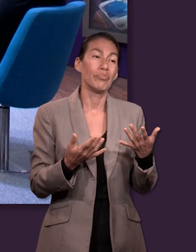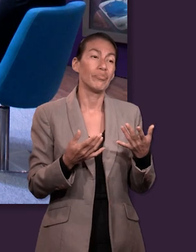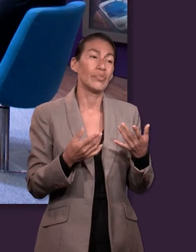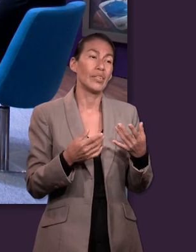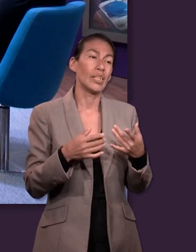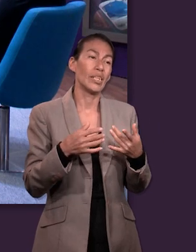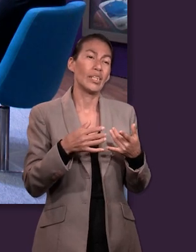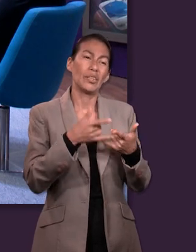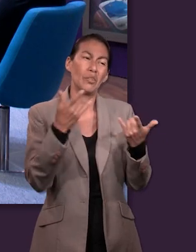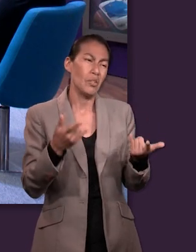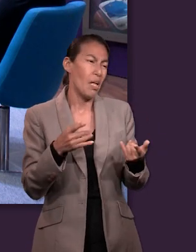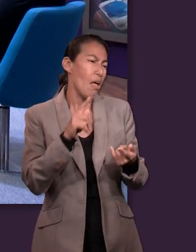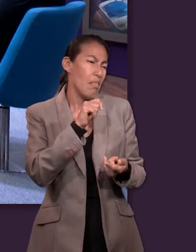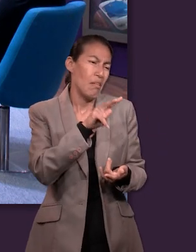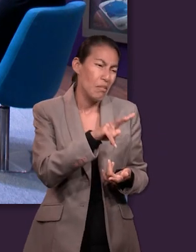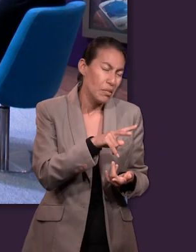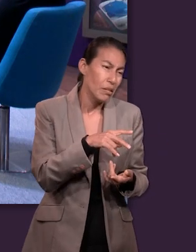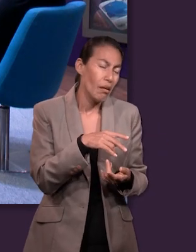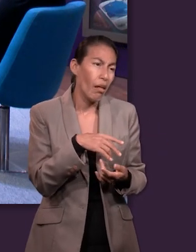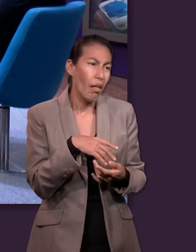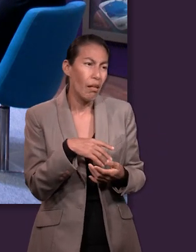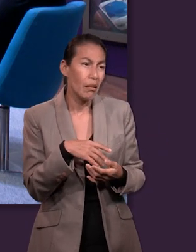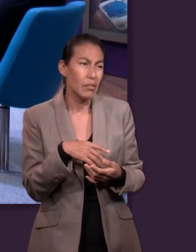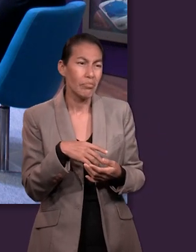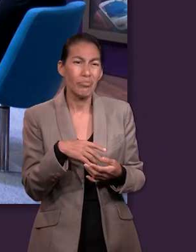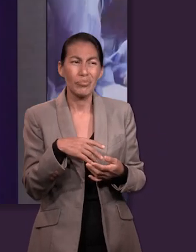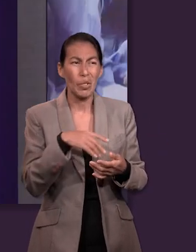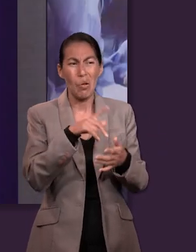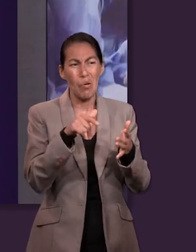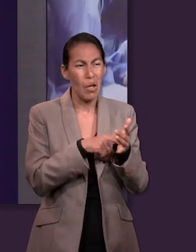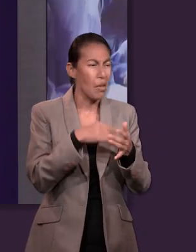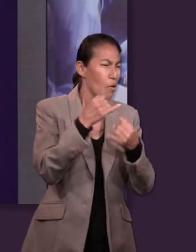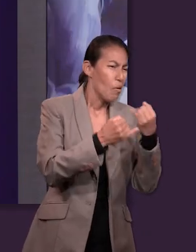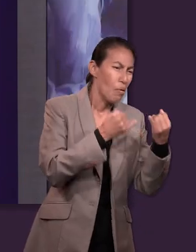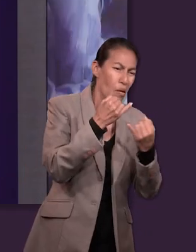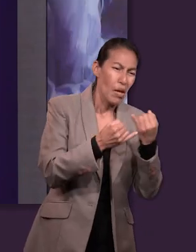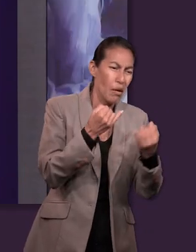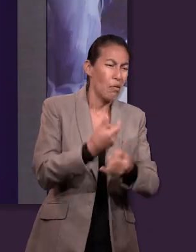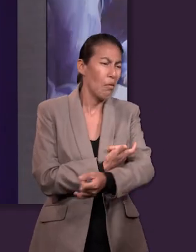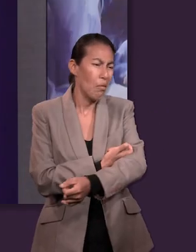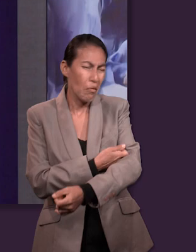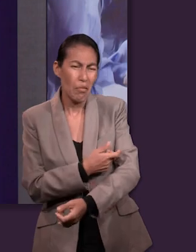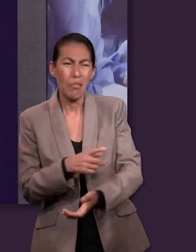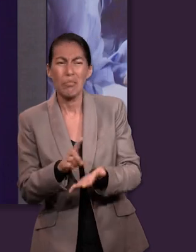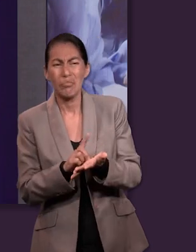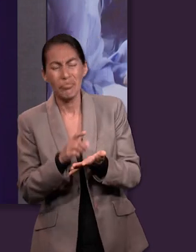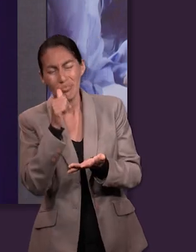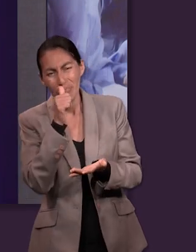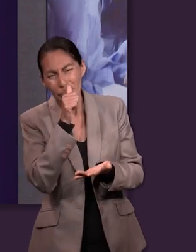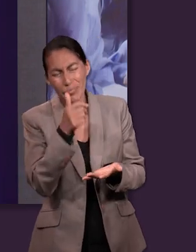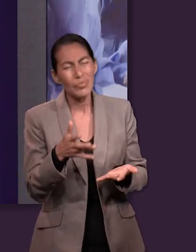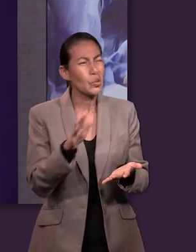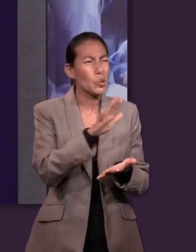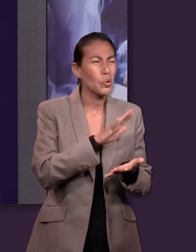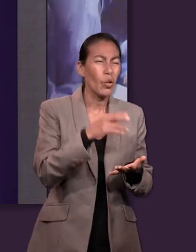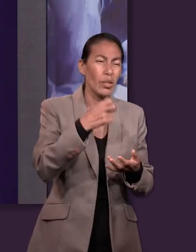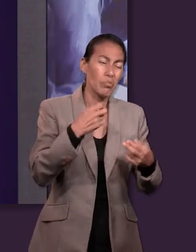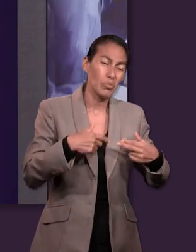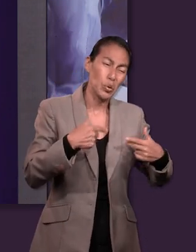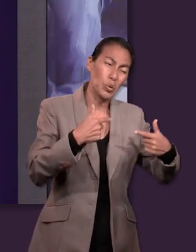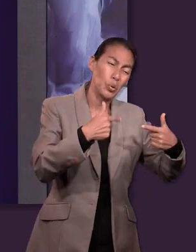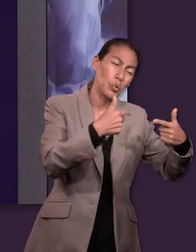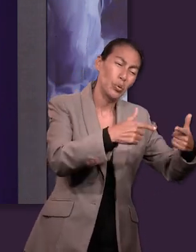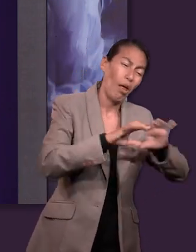series, porque te haces un escape a través de una actividad, los casinos, la drogadicción, o sea, todas estas